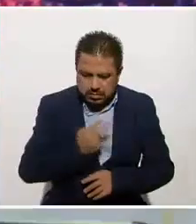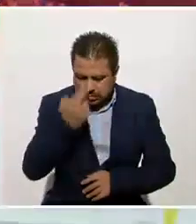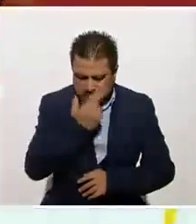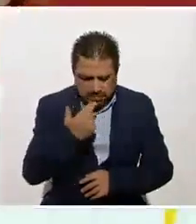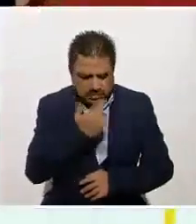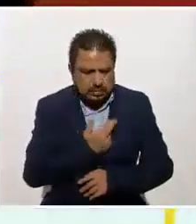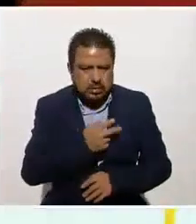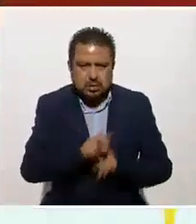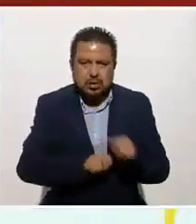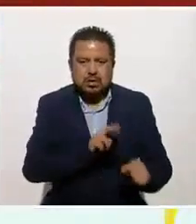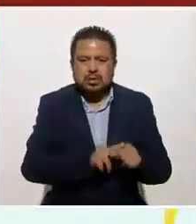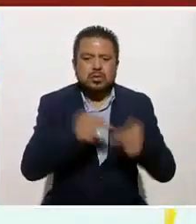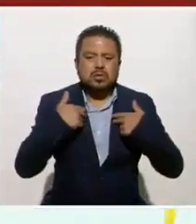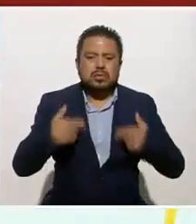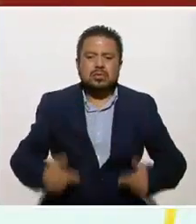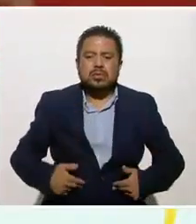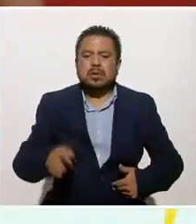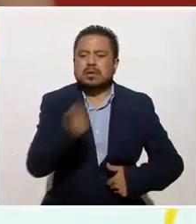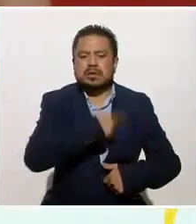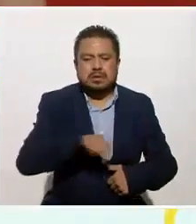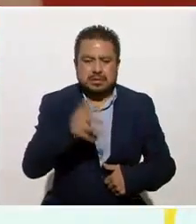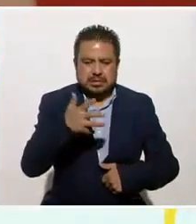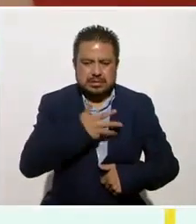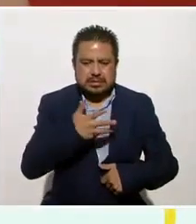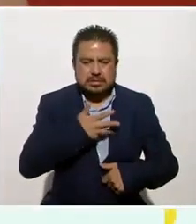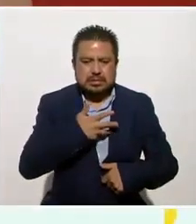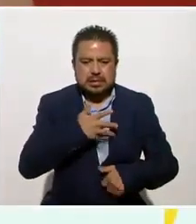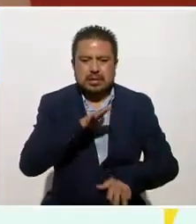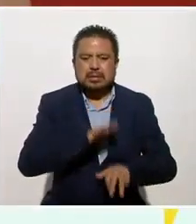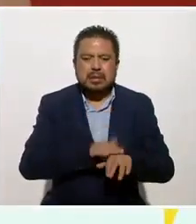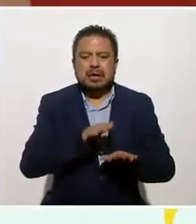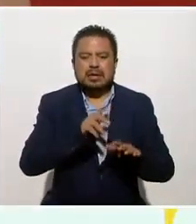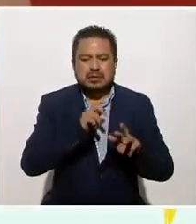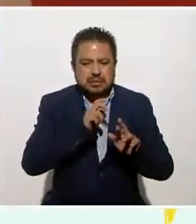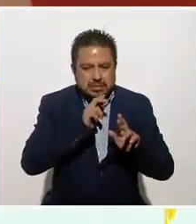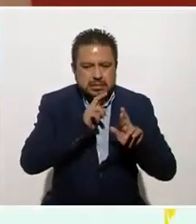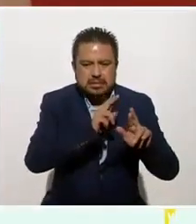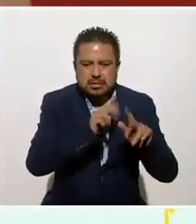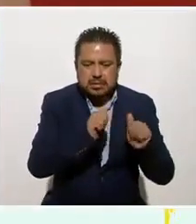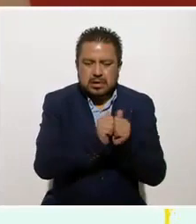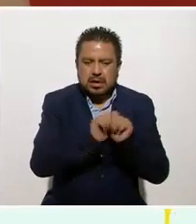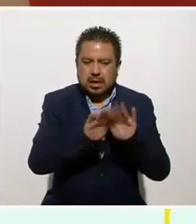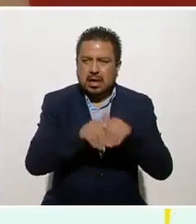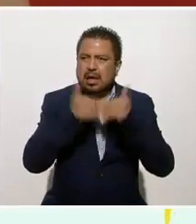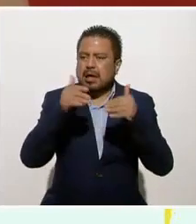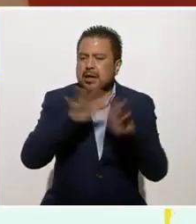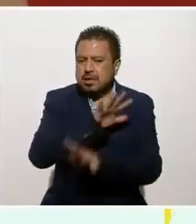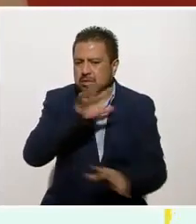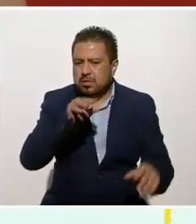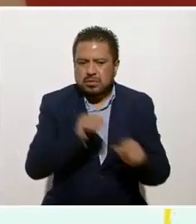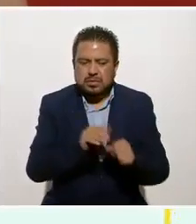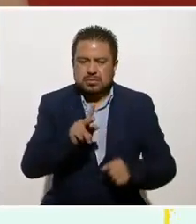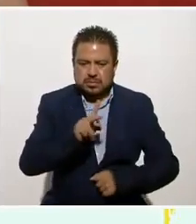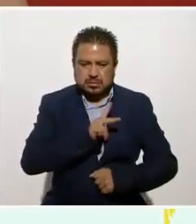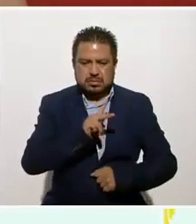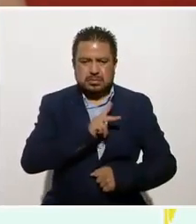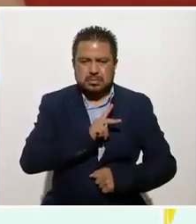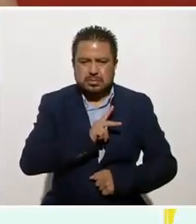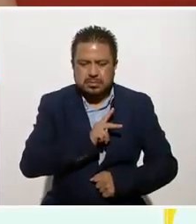el ser humano estamos muy dados a responder hacia el exterior a todas nuestras